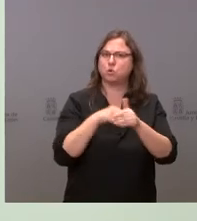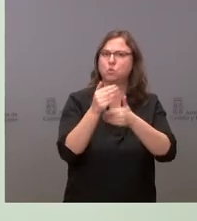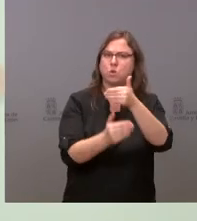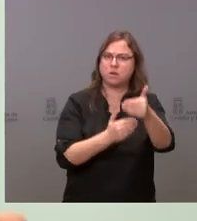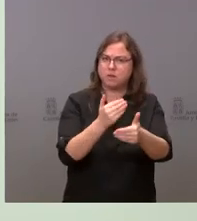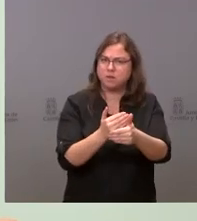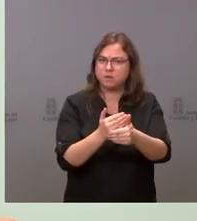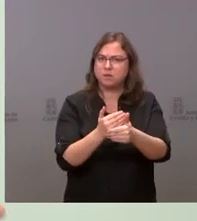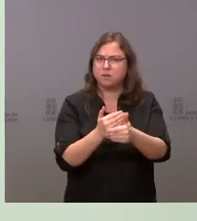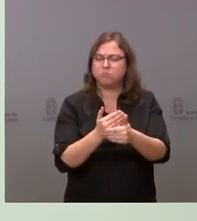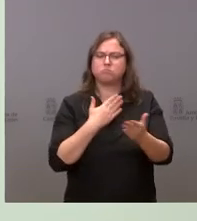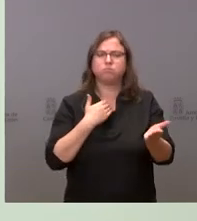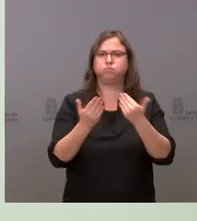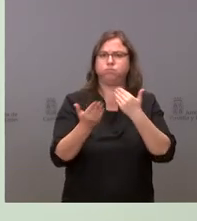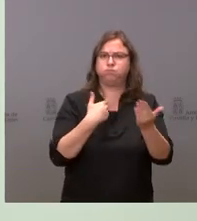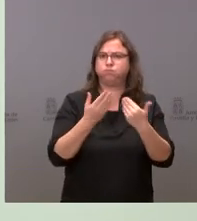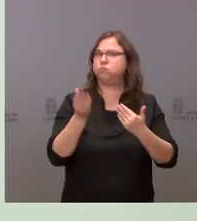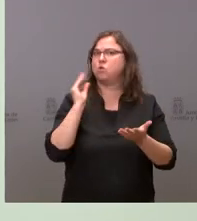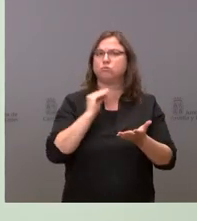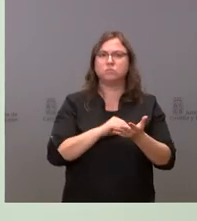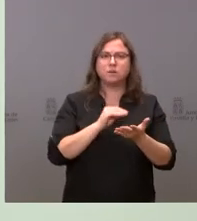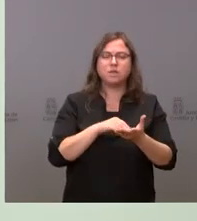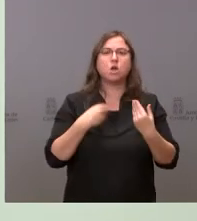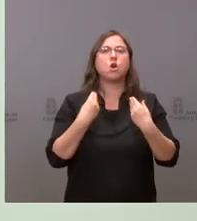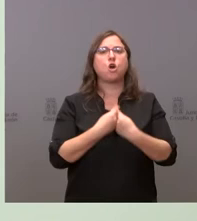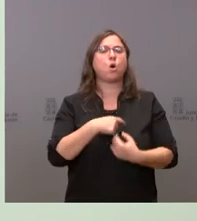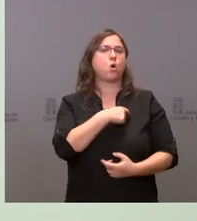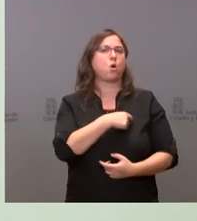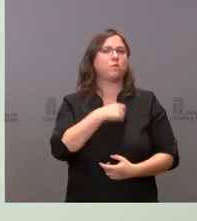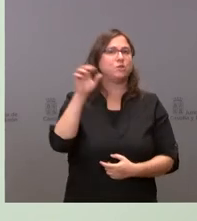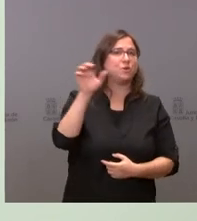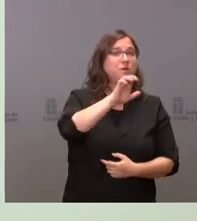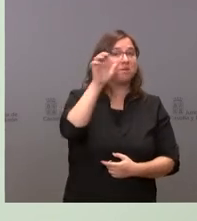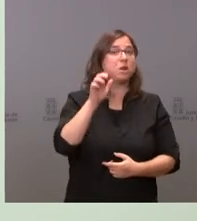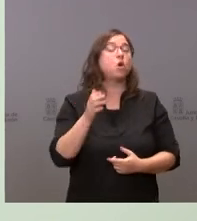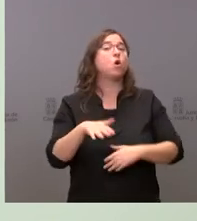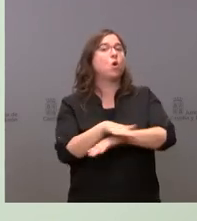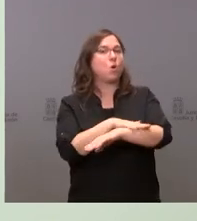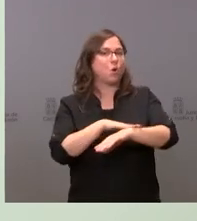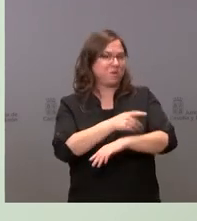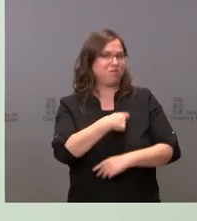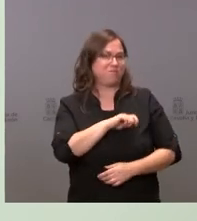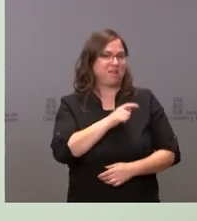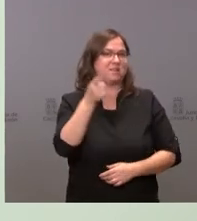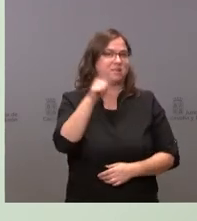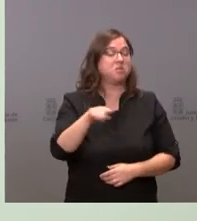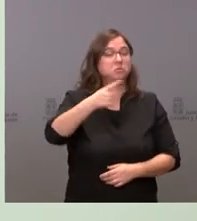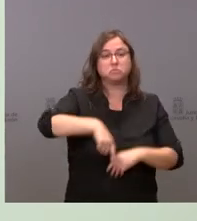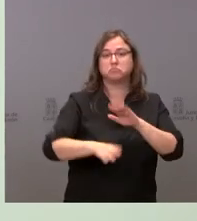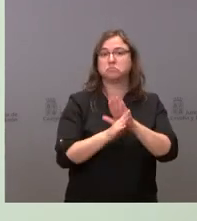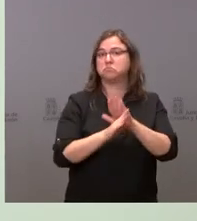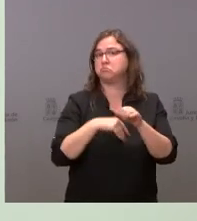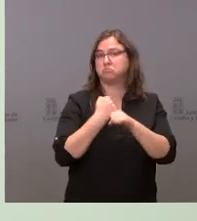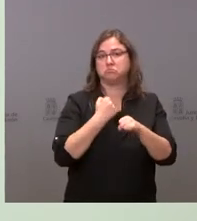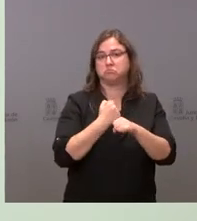muchas conversaciones con la Comisión Europea pero con el gobierno de España y vamos a seguir trabajando por